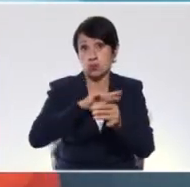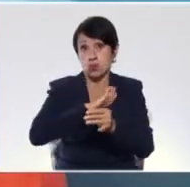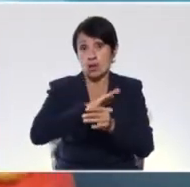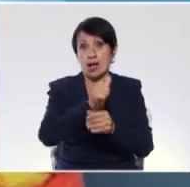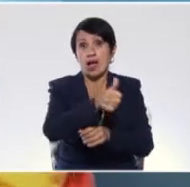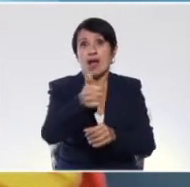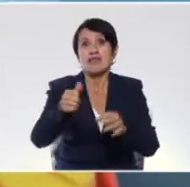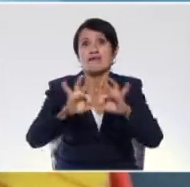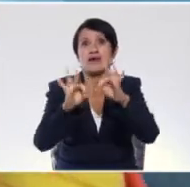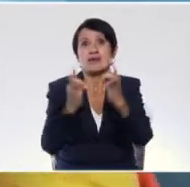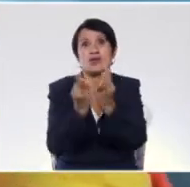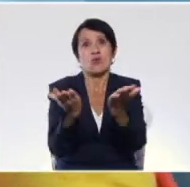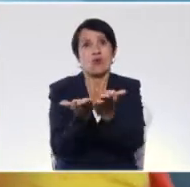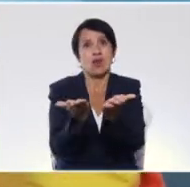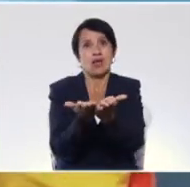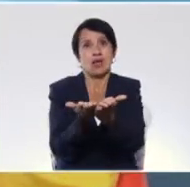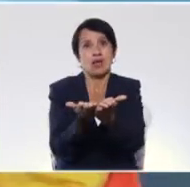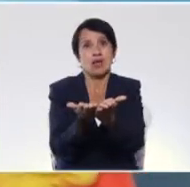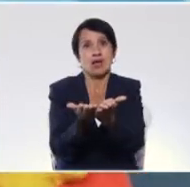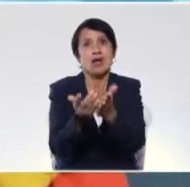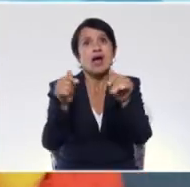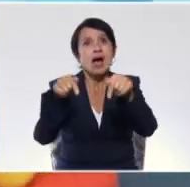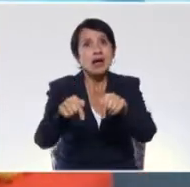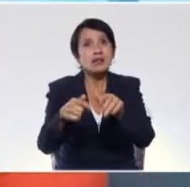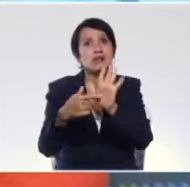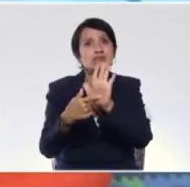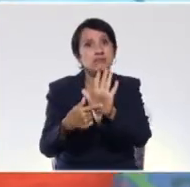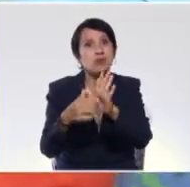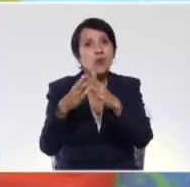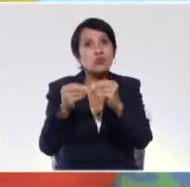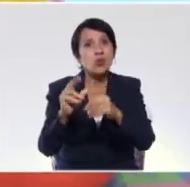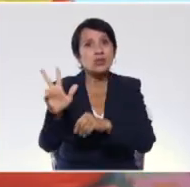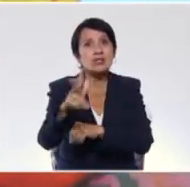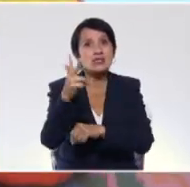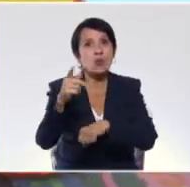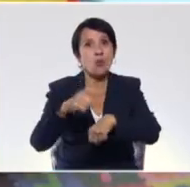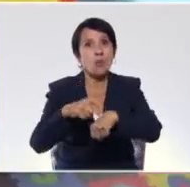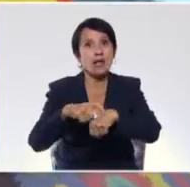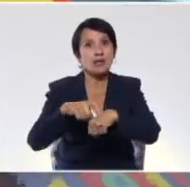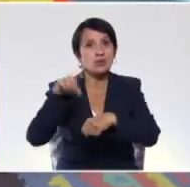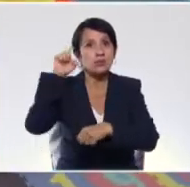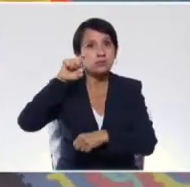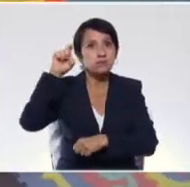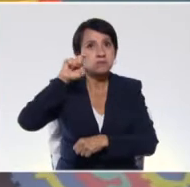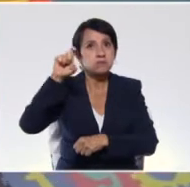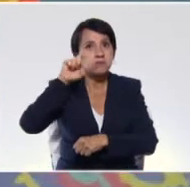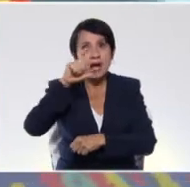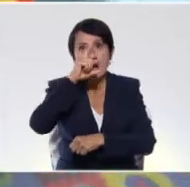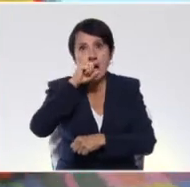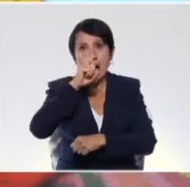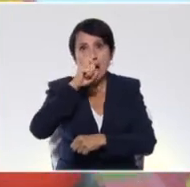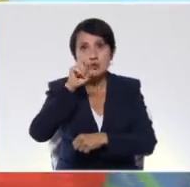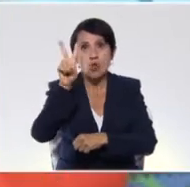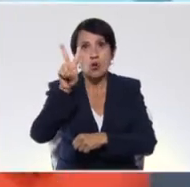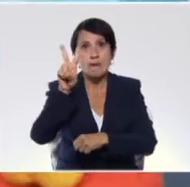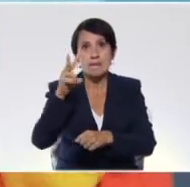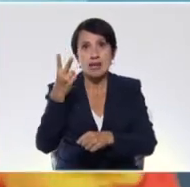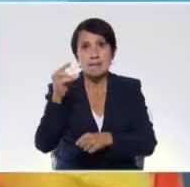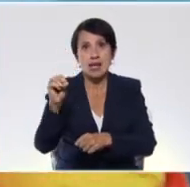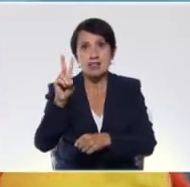Cada Familia a una Escuela. Acá continuamos con nuestro tercer momento pedagógico del año escolar 2020